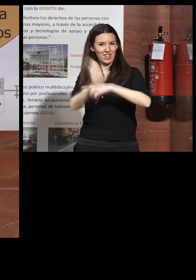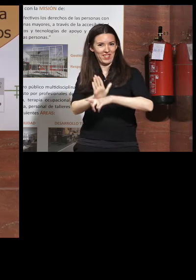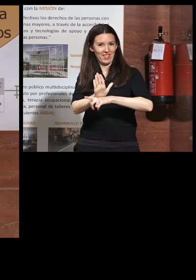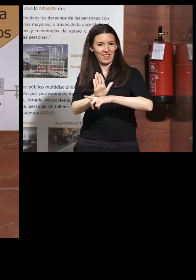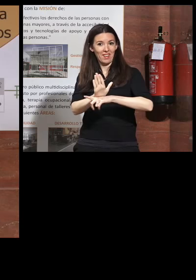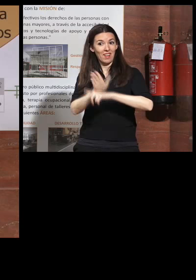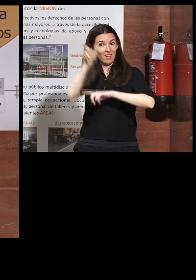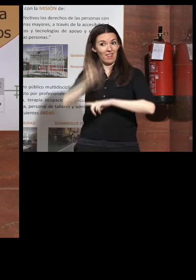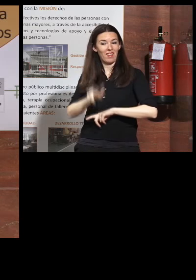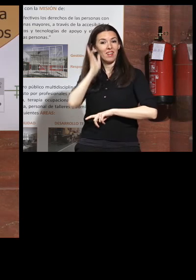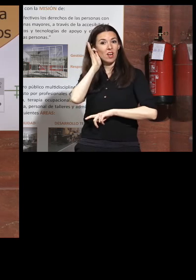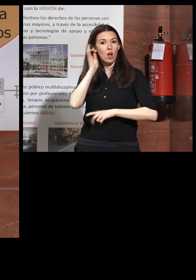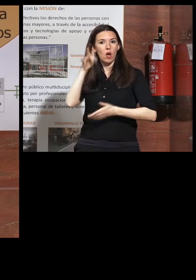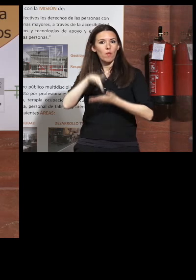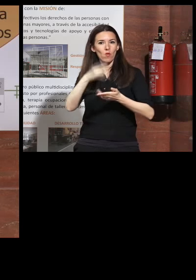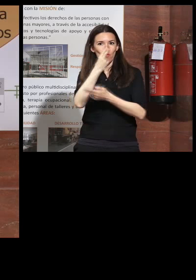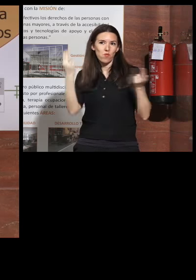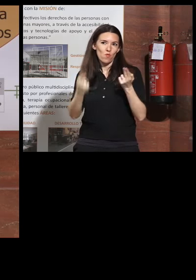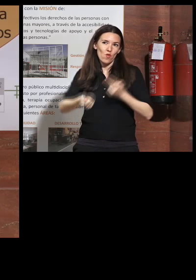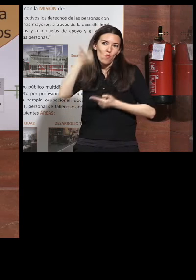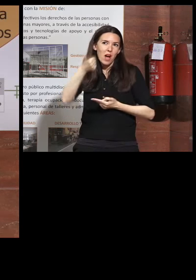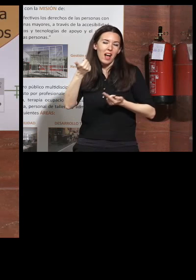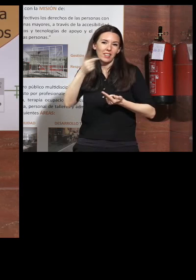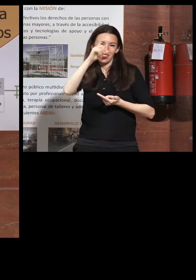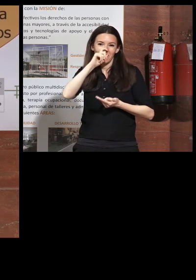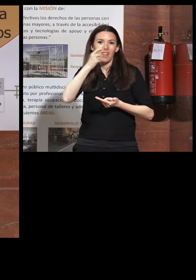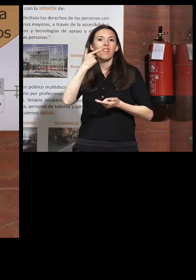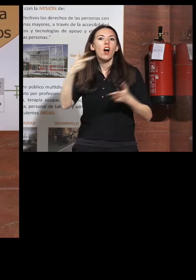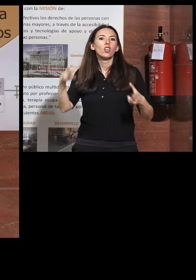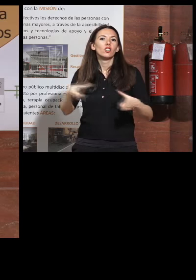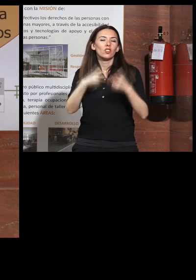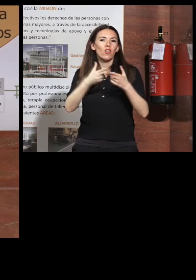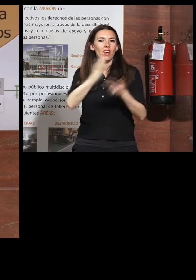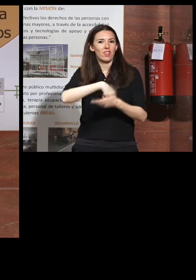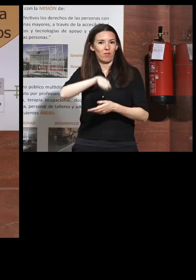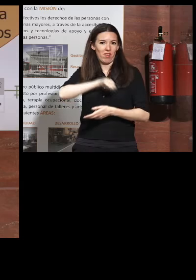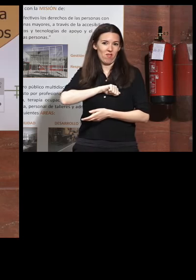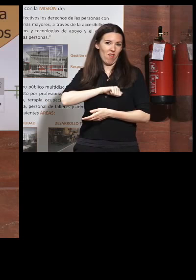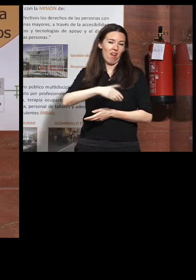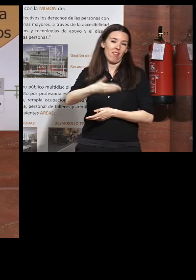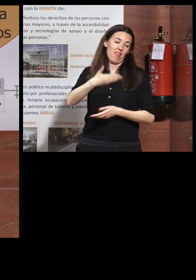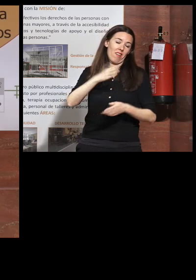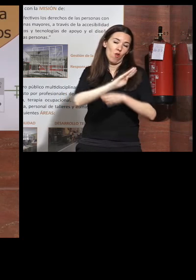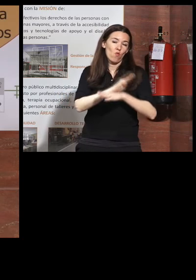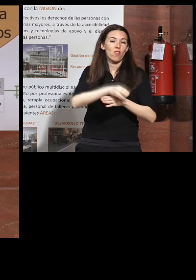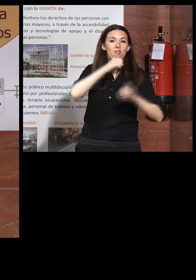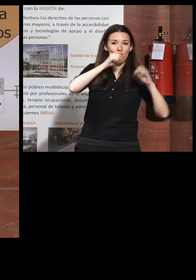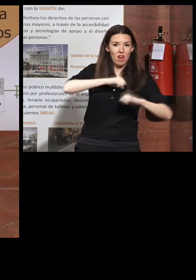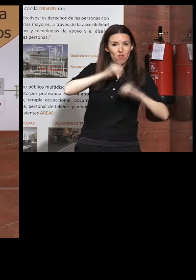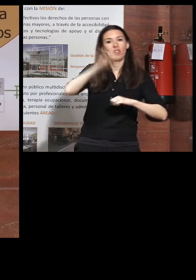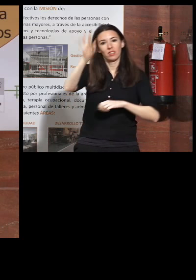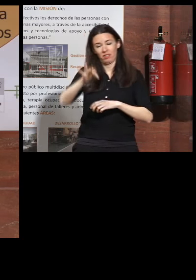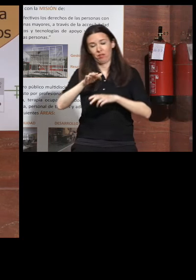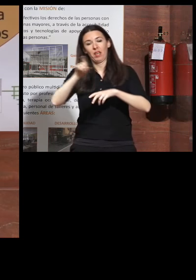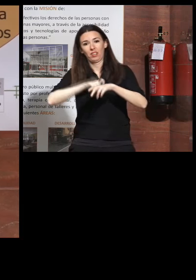el así el más público sería la Sociedad Española de Geriatría y Gerontología y veréis bueno, si